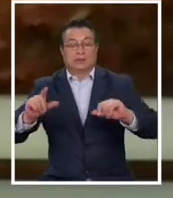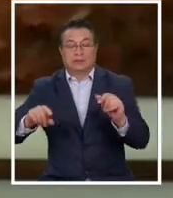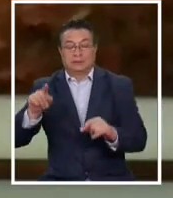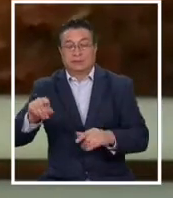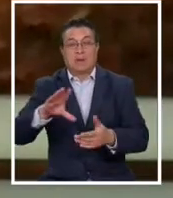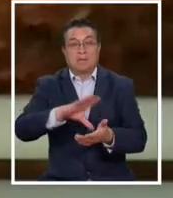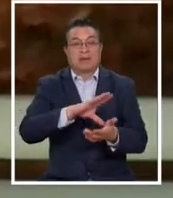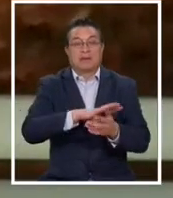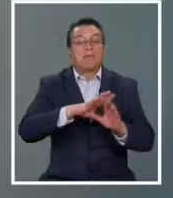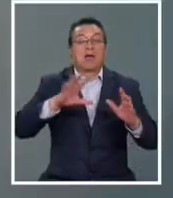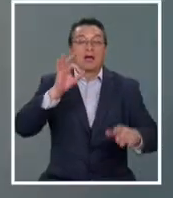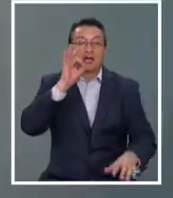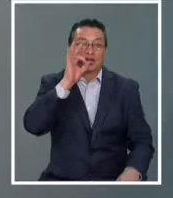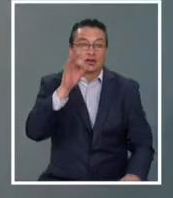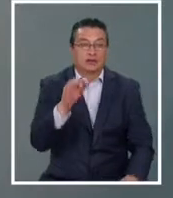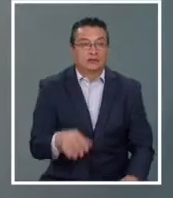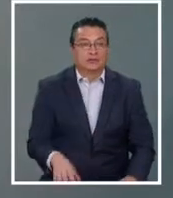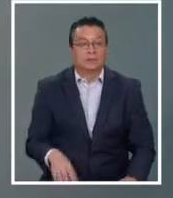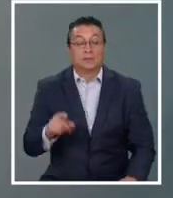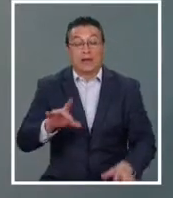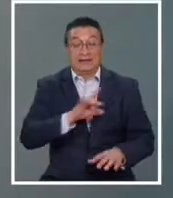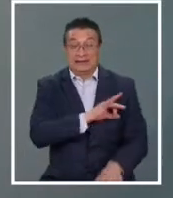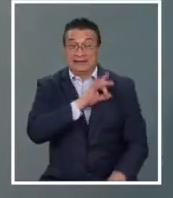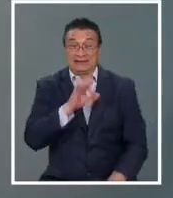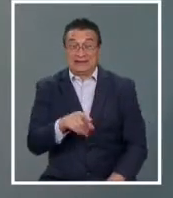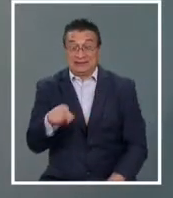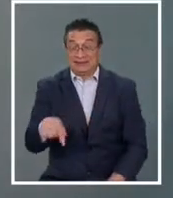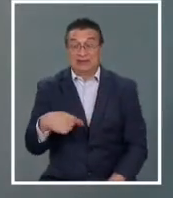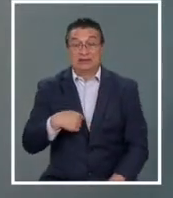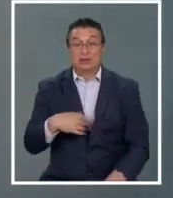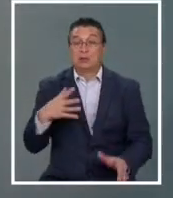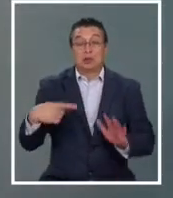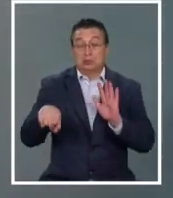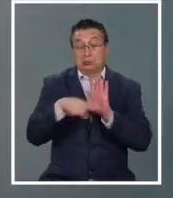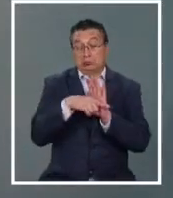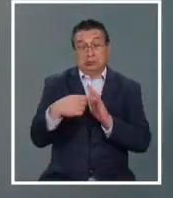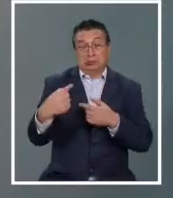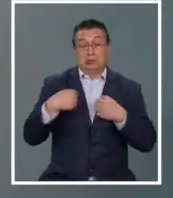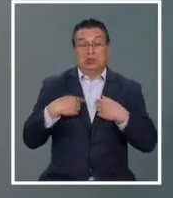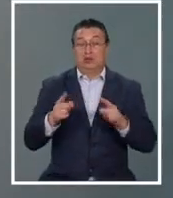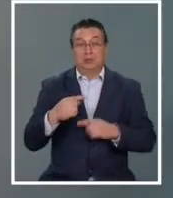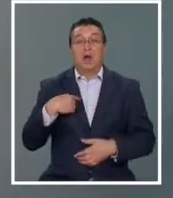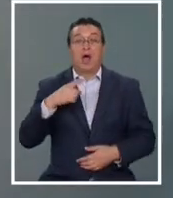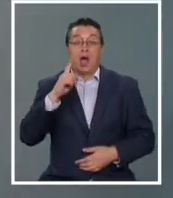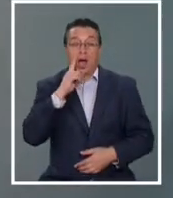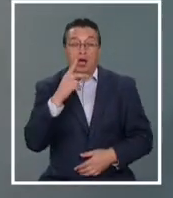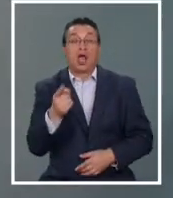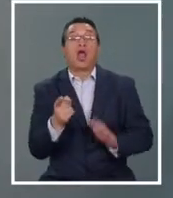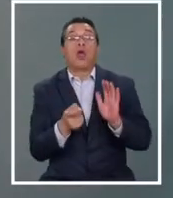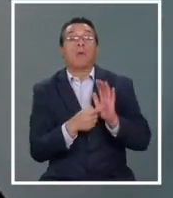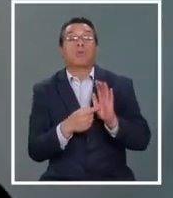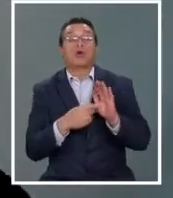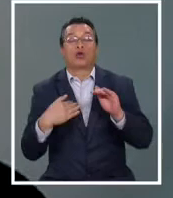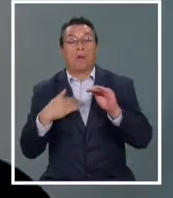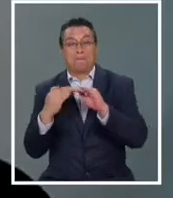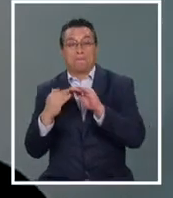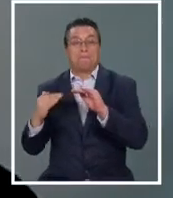esas naciones más ricas. Respecto de Chile, esto no debería tener un mayor efecto porque nosotros tenemos una tasa de impuestos superior